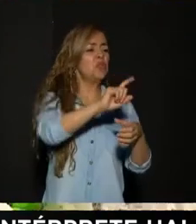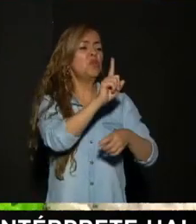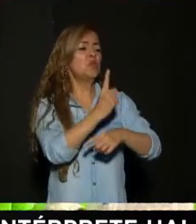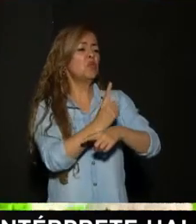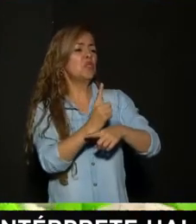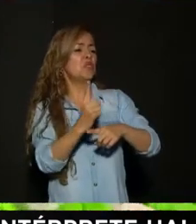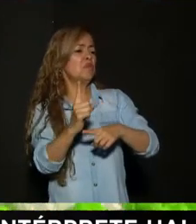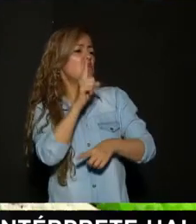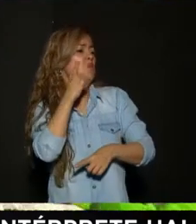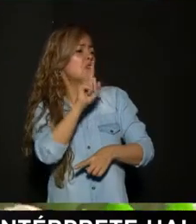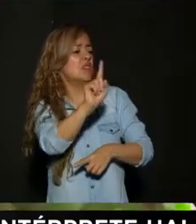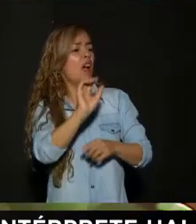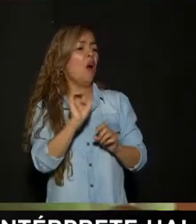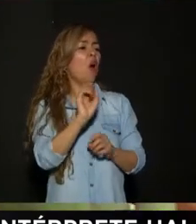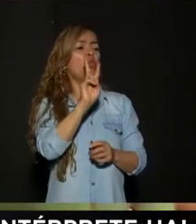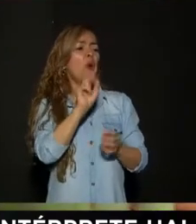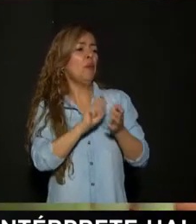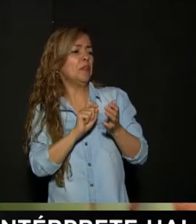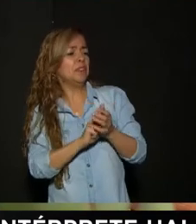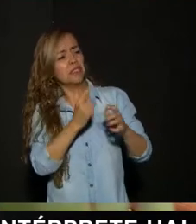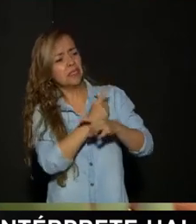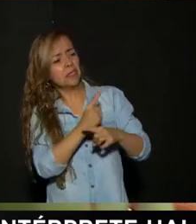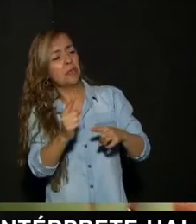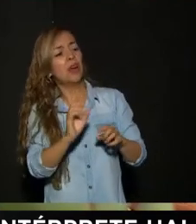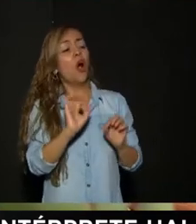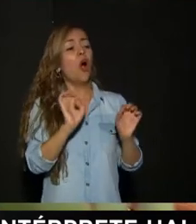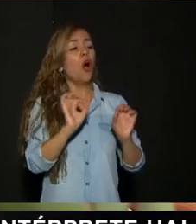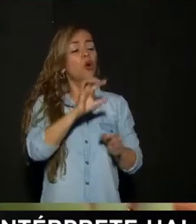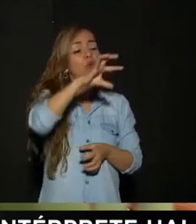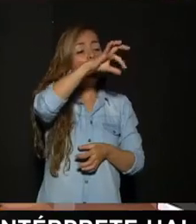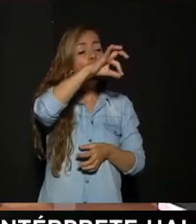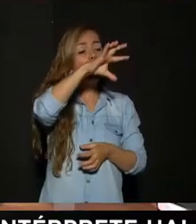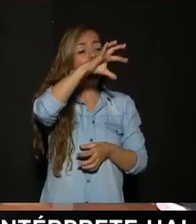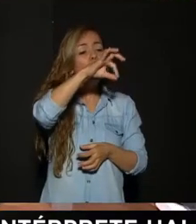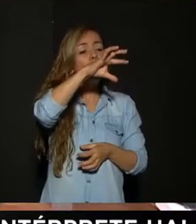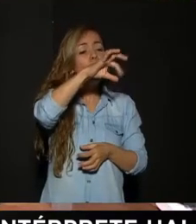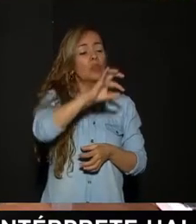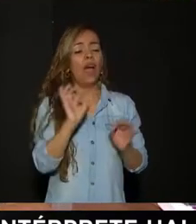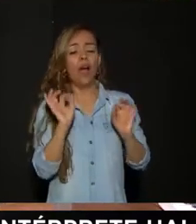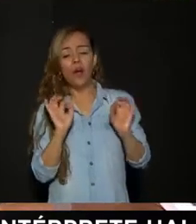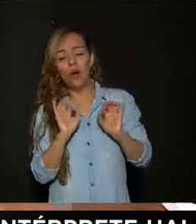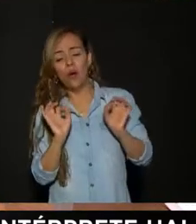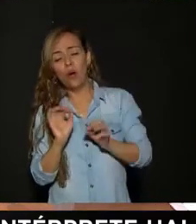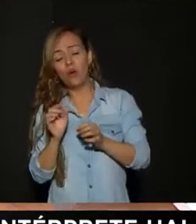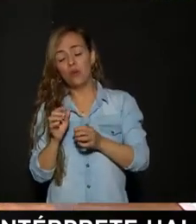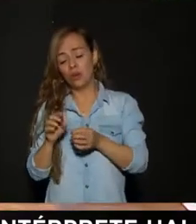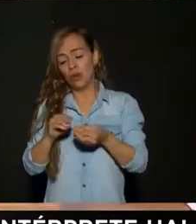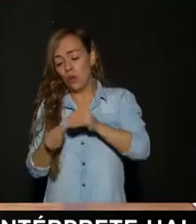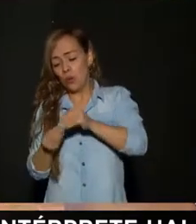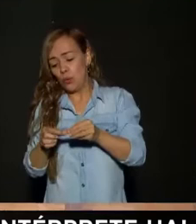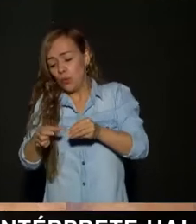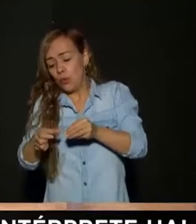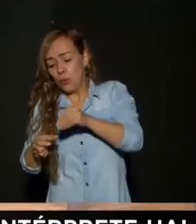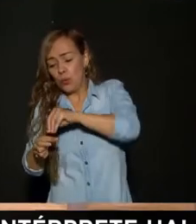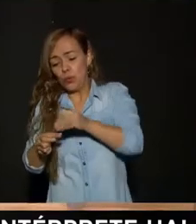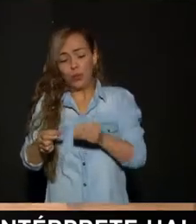O dos veces por semana O depende del tamaño Lo hace con un goterito O si no lo hace Con la tapita De una botellita De agua Para medir